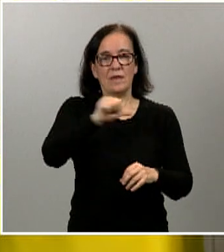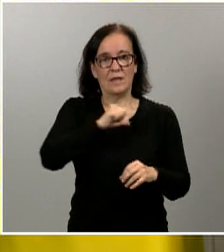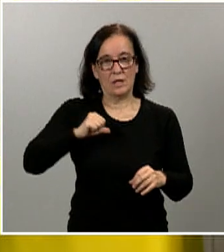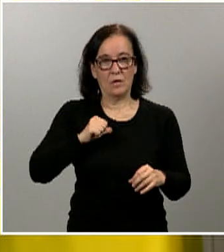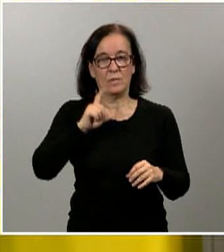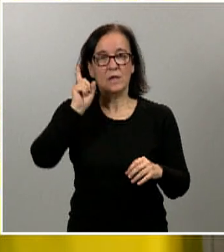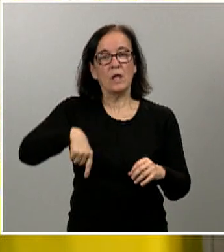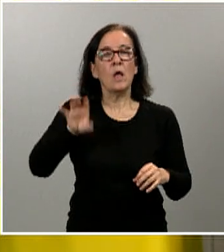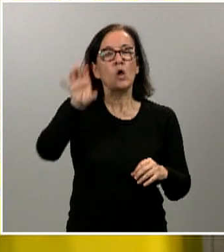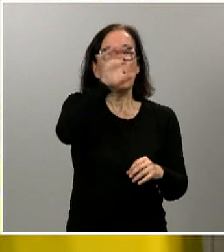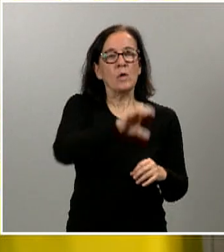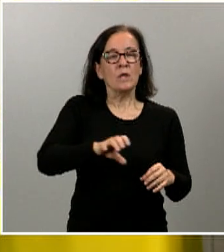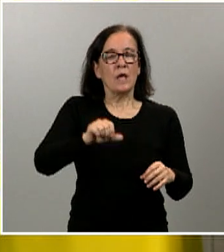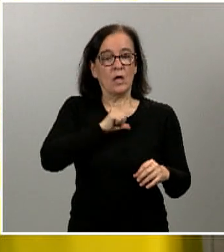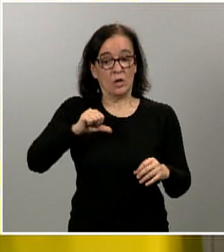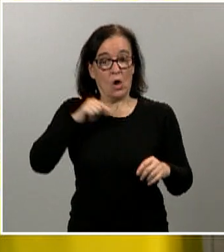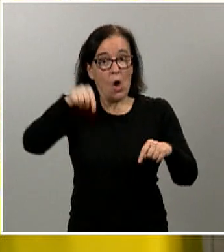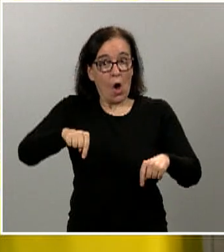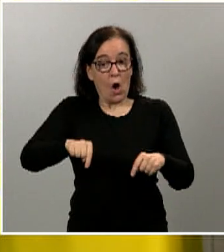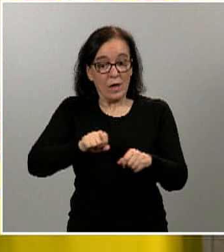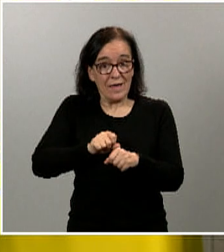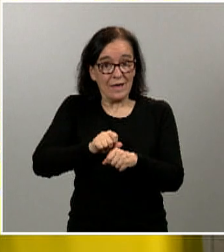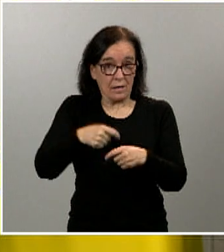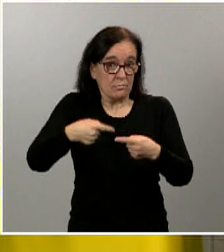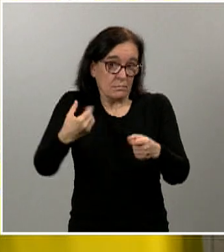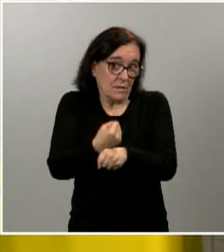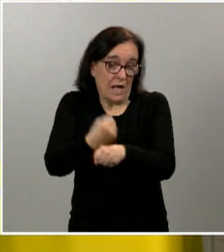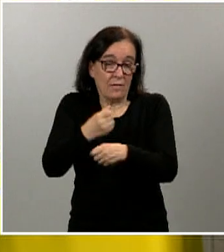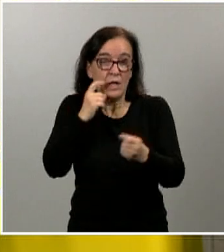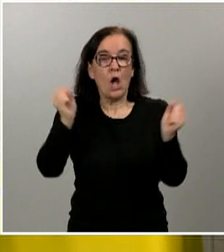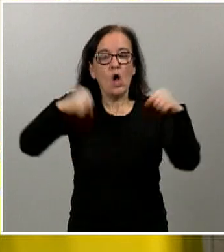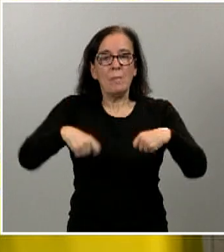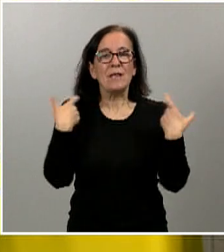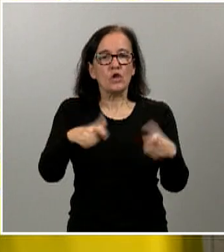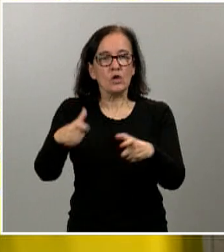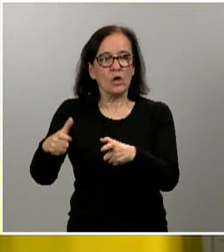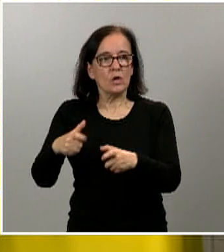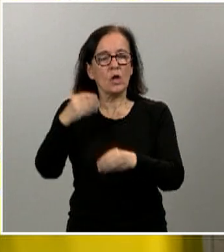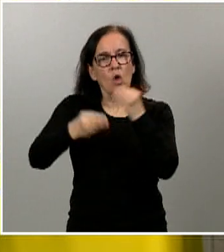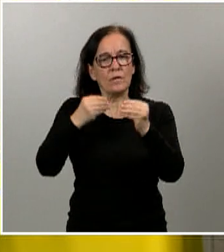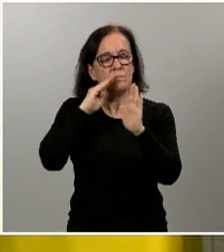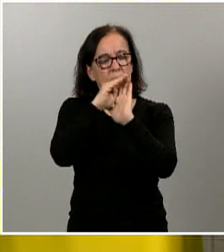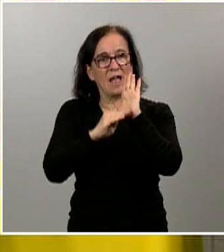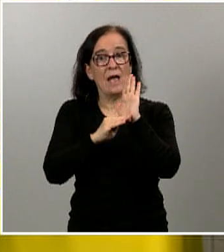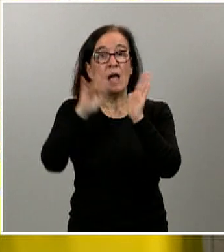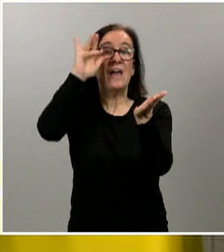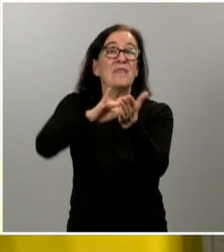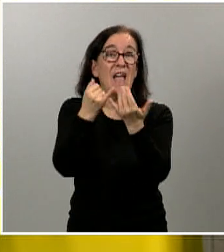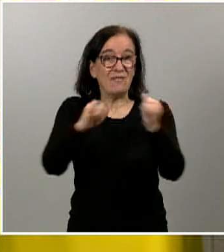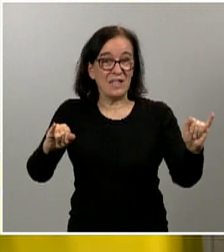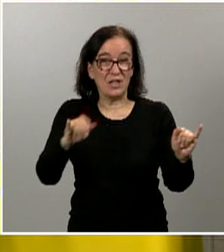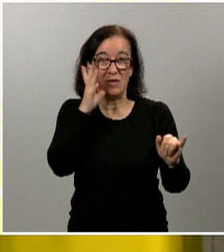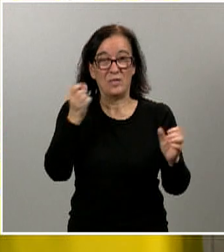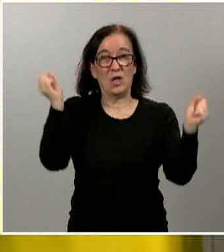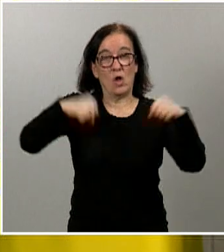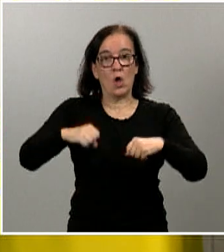autónomas en las que hoy ya es día laborable, algunos convenios sectoriales lo establecían como día festivo, como ocurre con el convenio de la construcción.